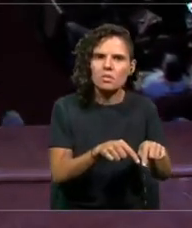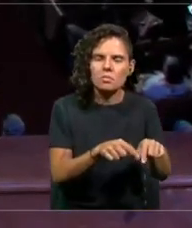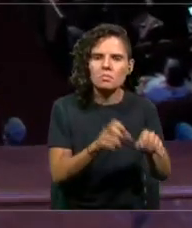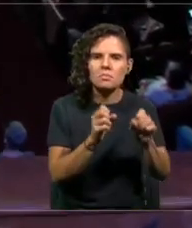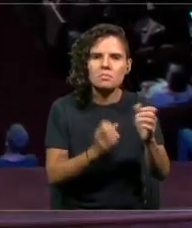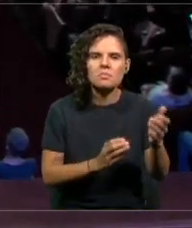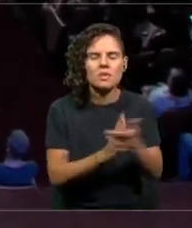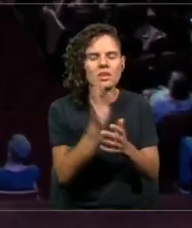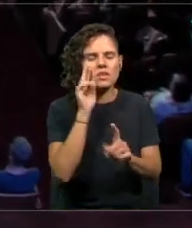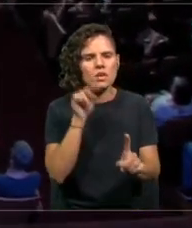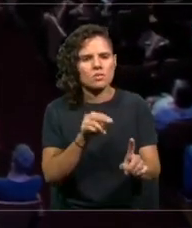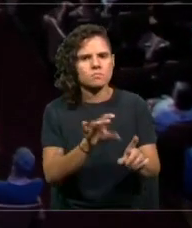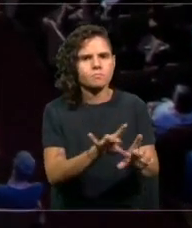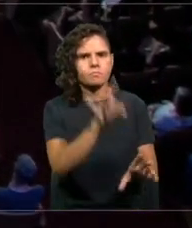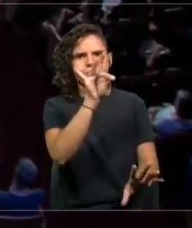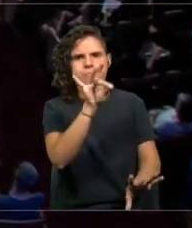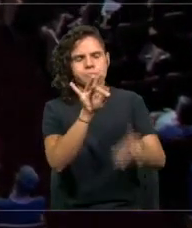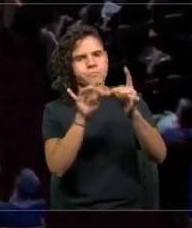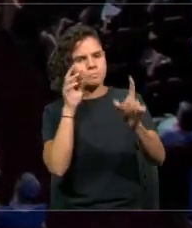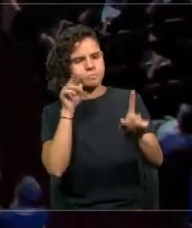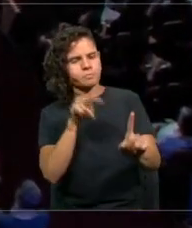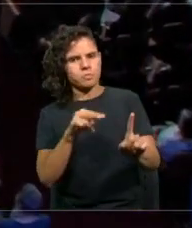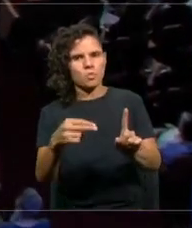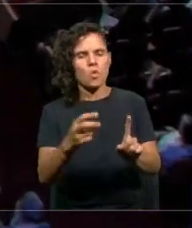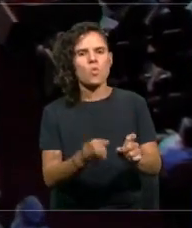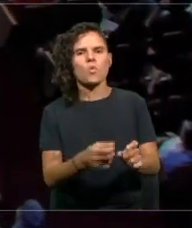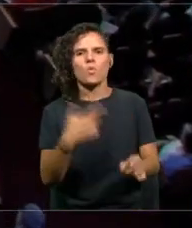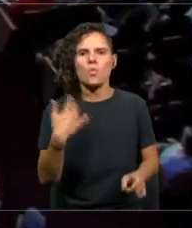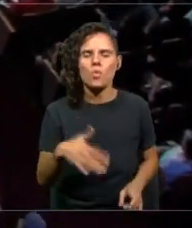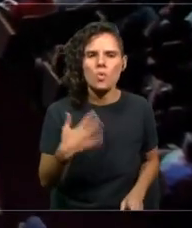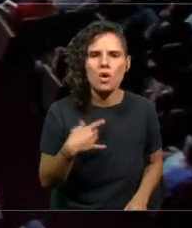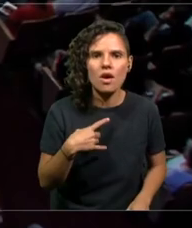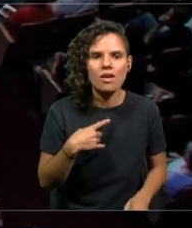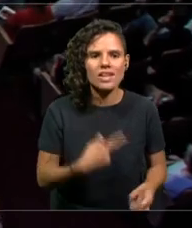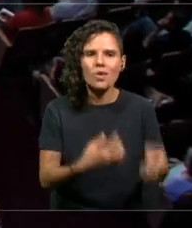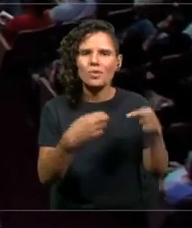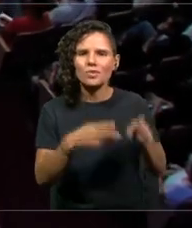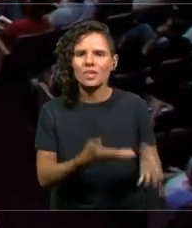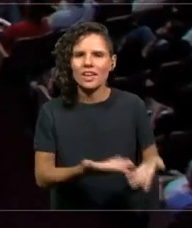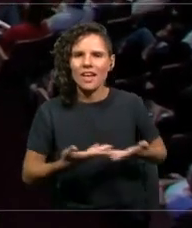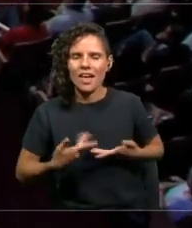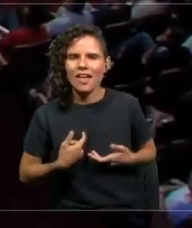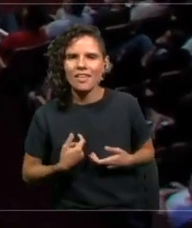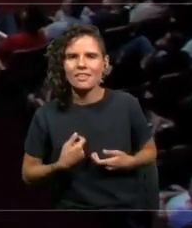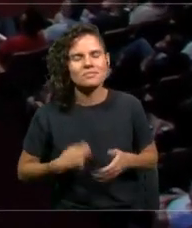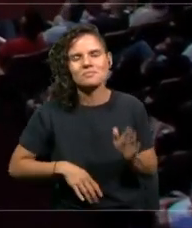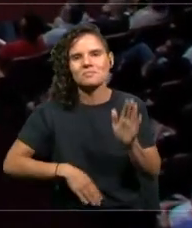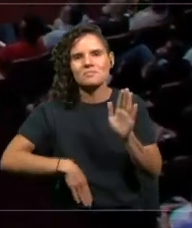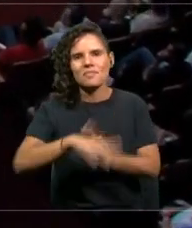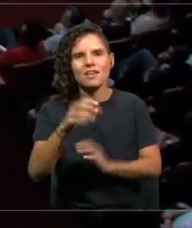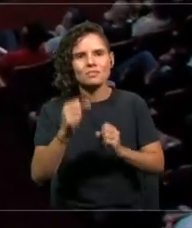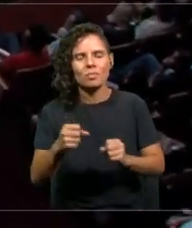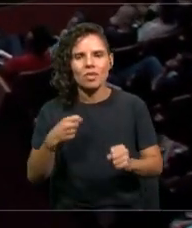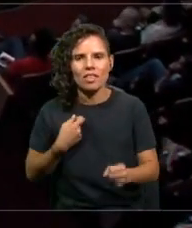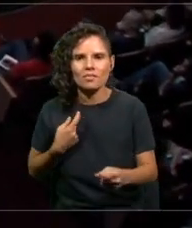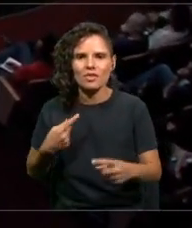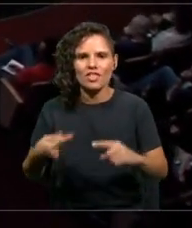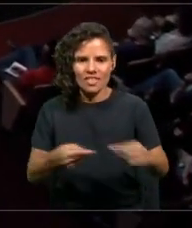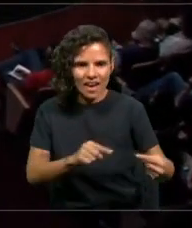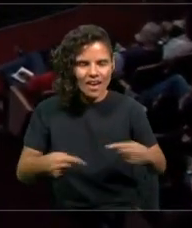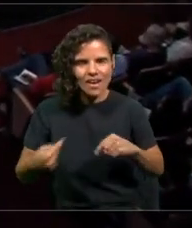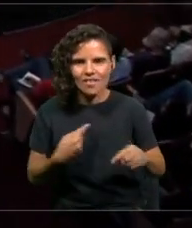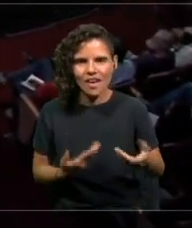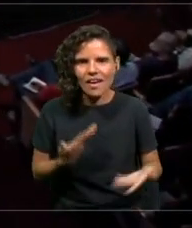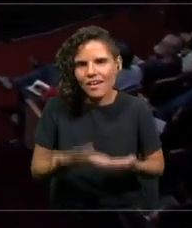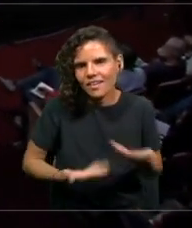mirarlos, quiere decir que tenemos más oportunidades de las que creemos para instalar este debate. Yo imagino que